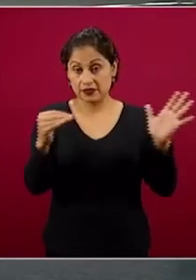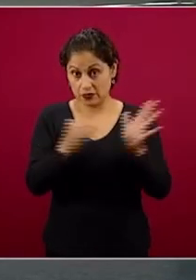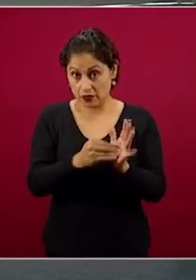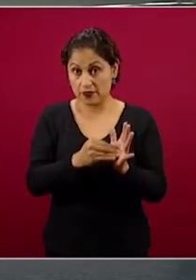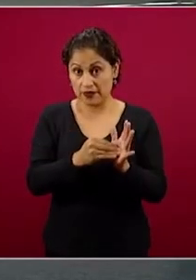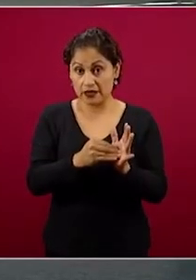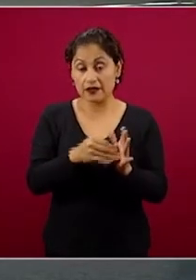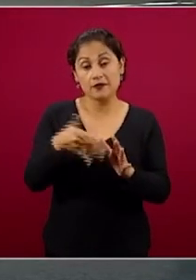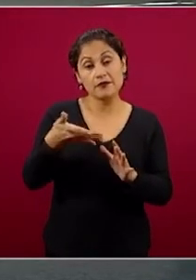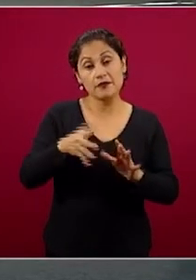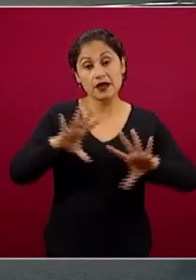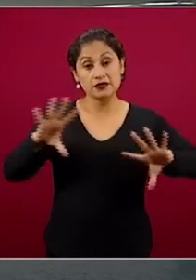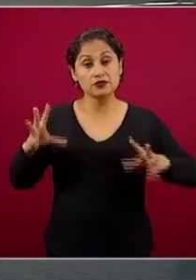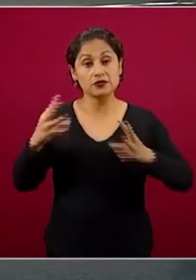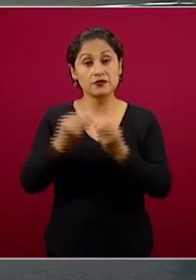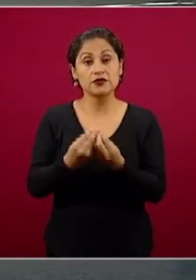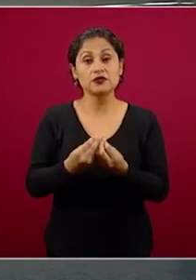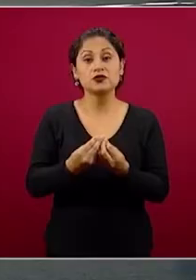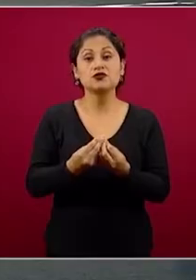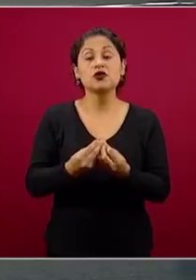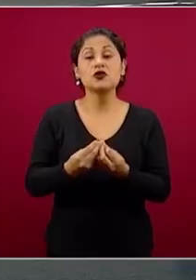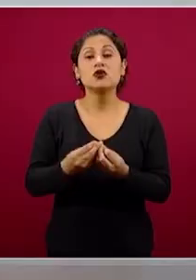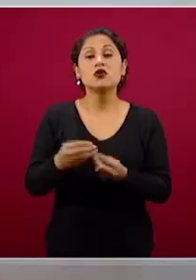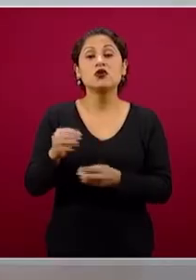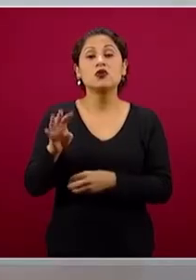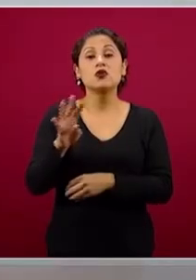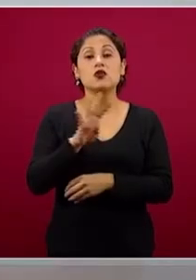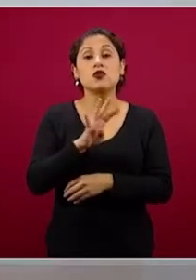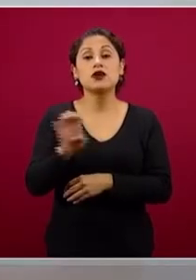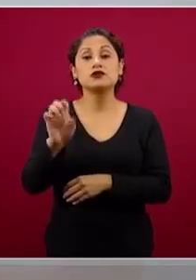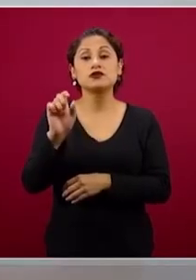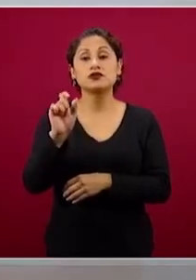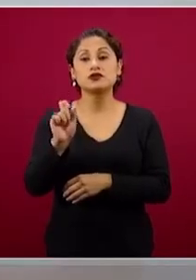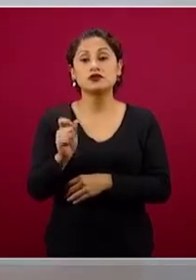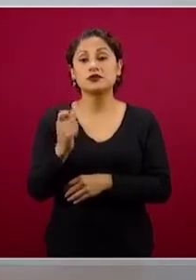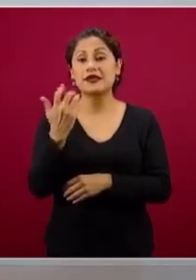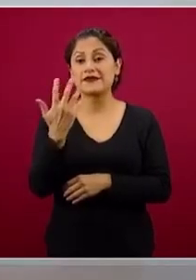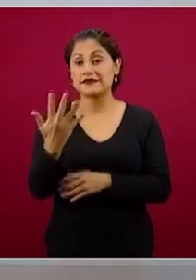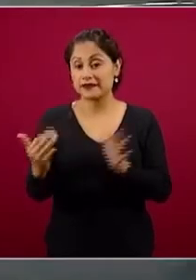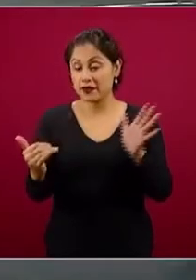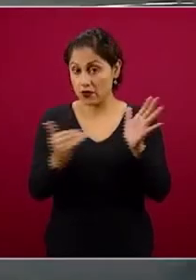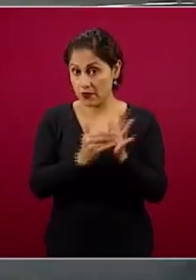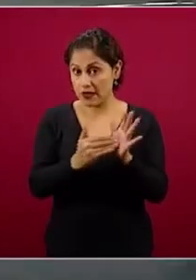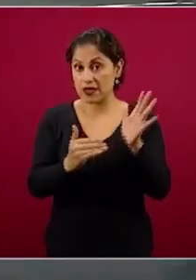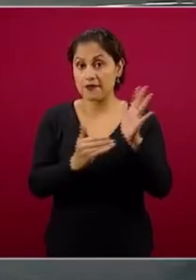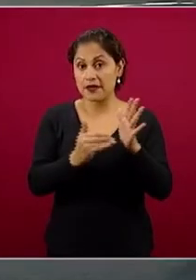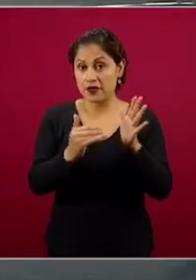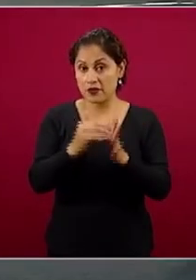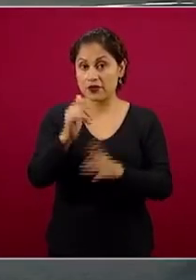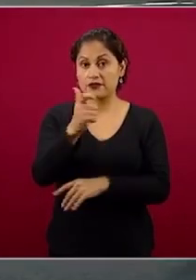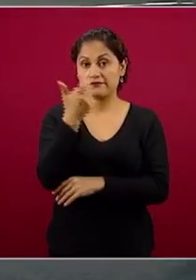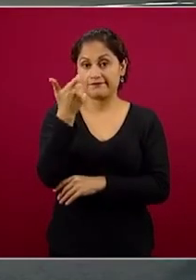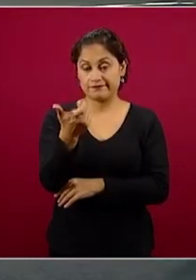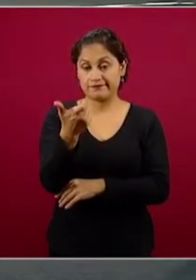casi 425 mil millones de pesos,